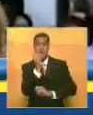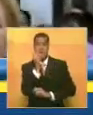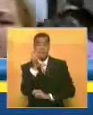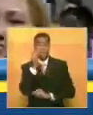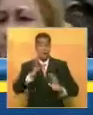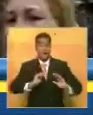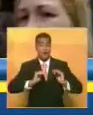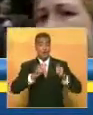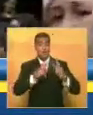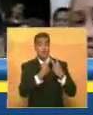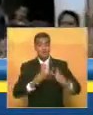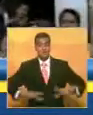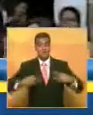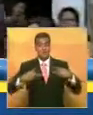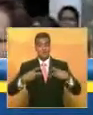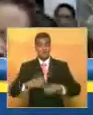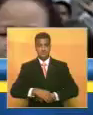recuperar el valor de la vida.